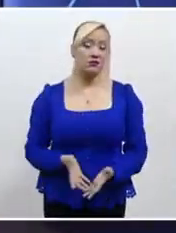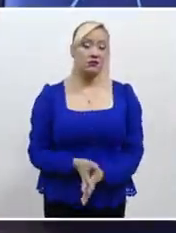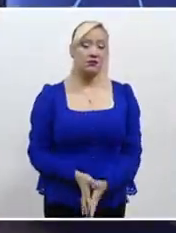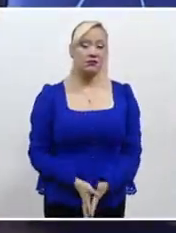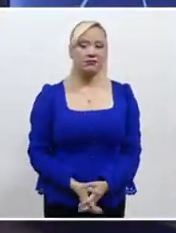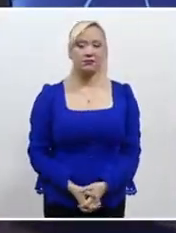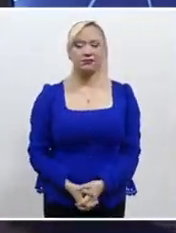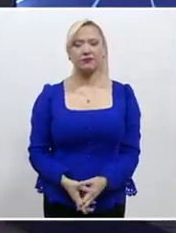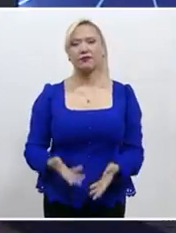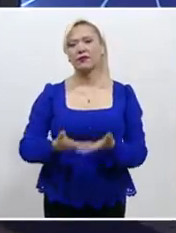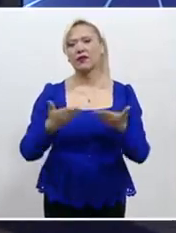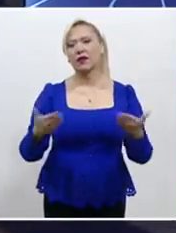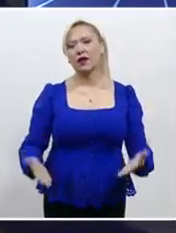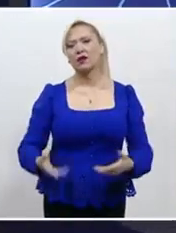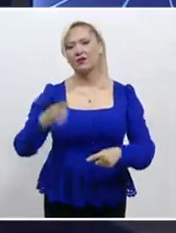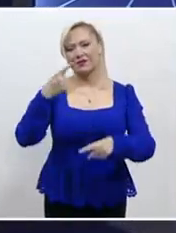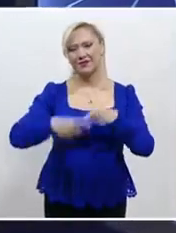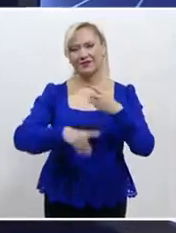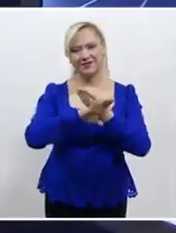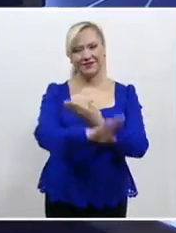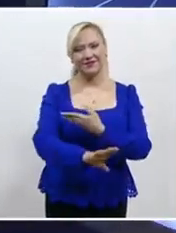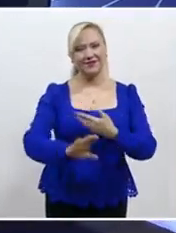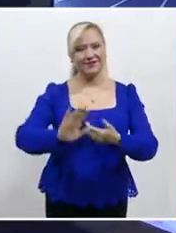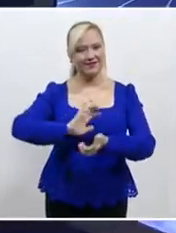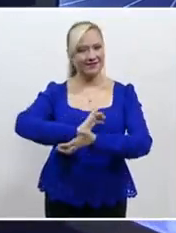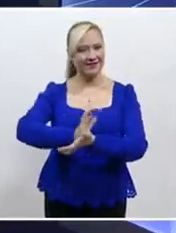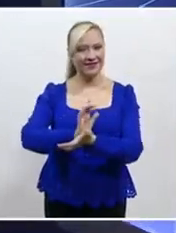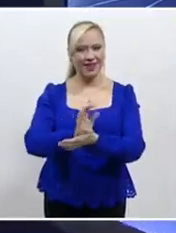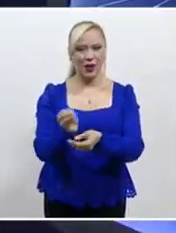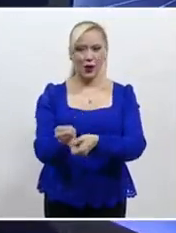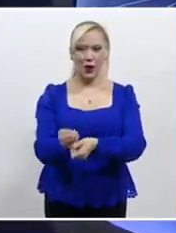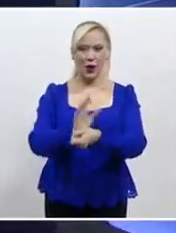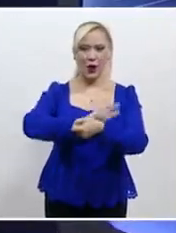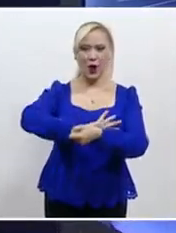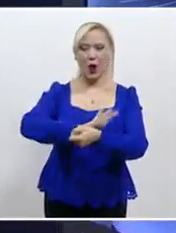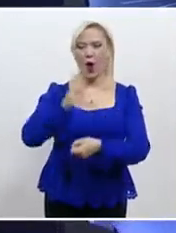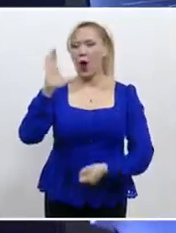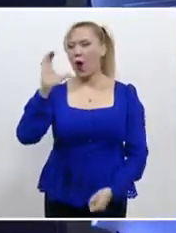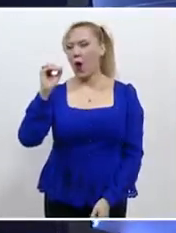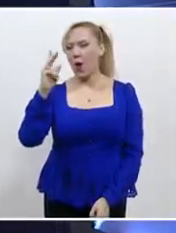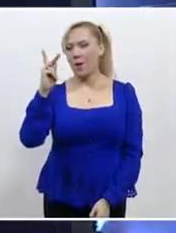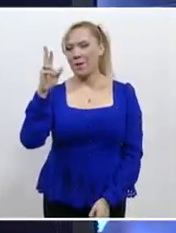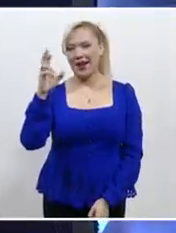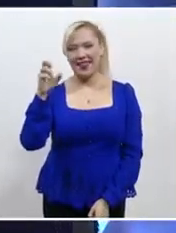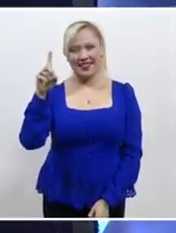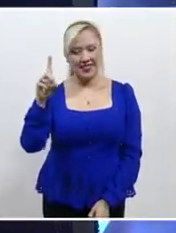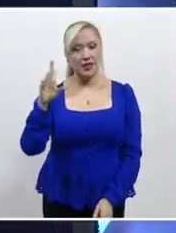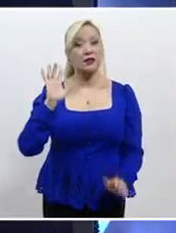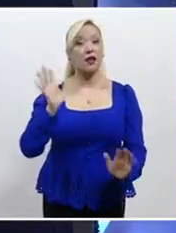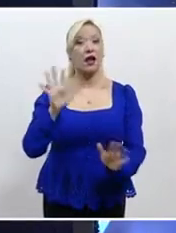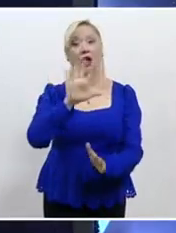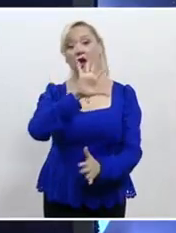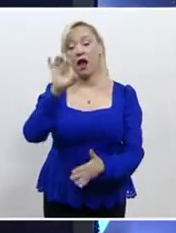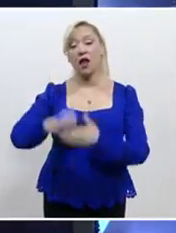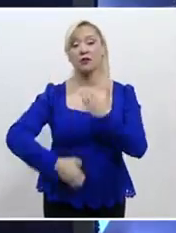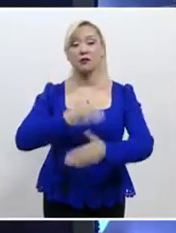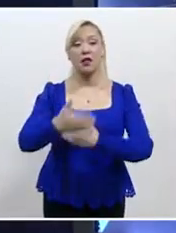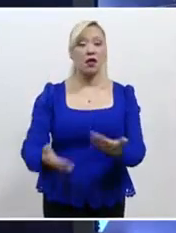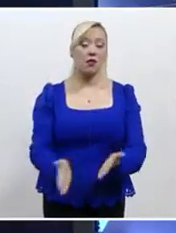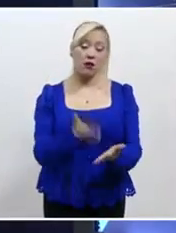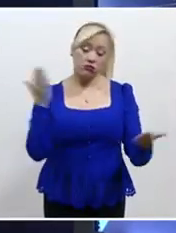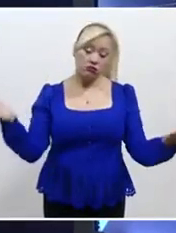Y el Consejo para Prevenir la Discriminación en la capital del país ha abierto más de 500 expedientes por despido